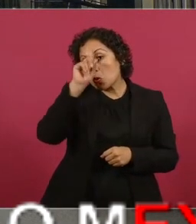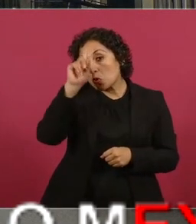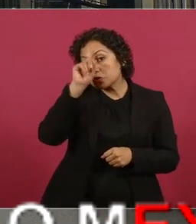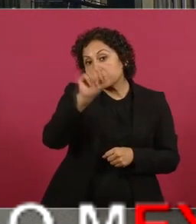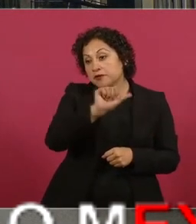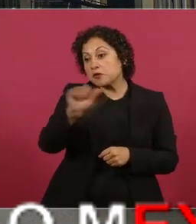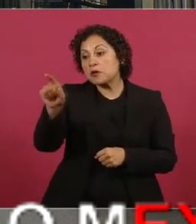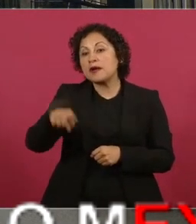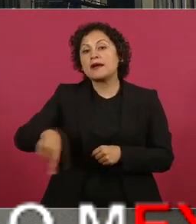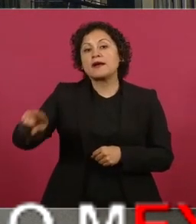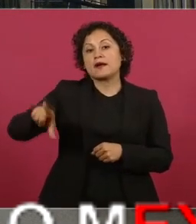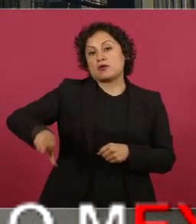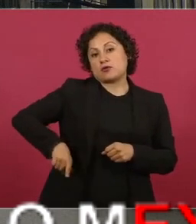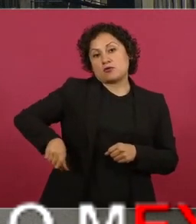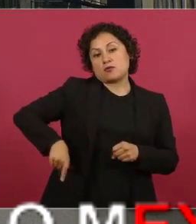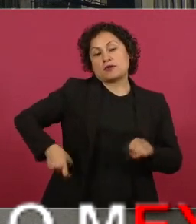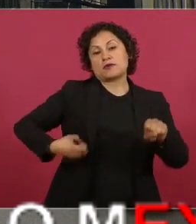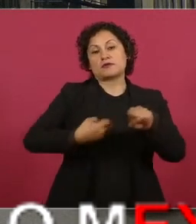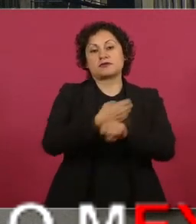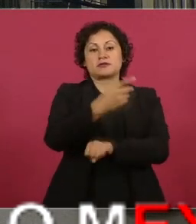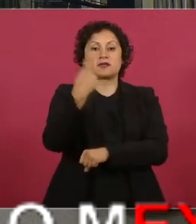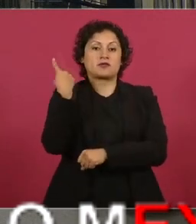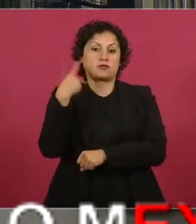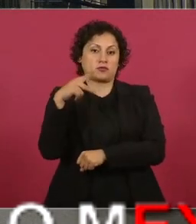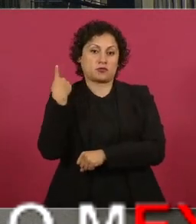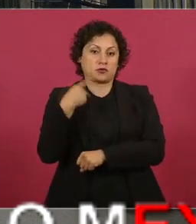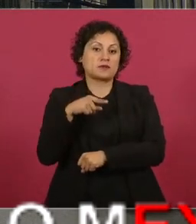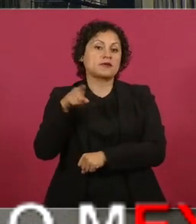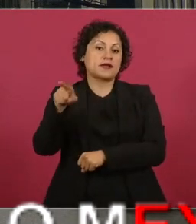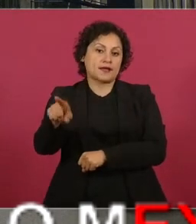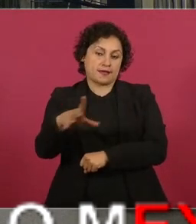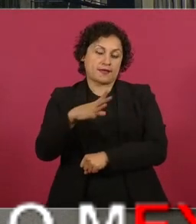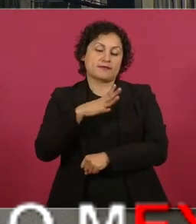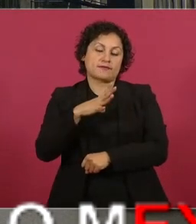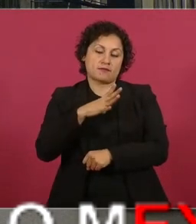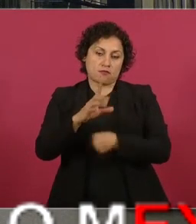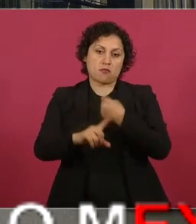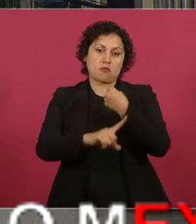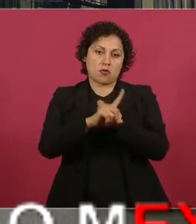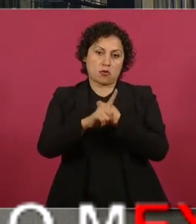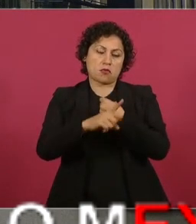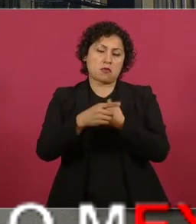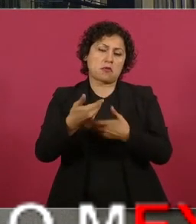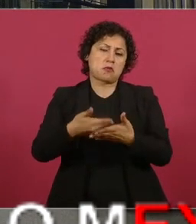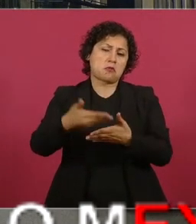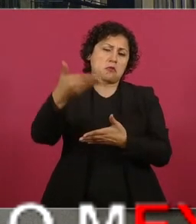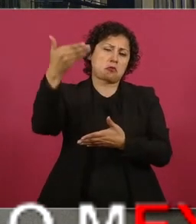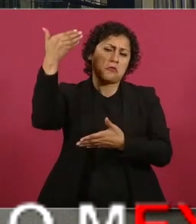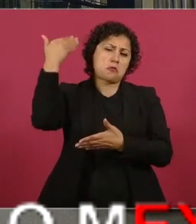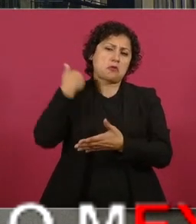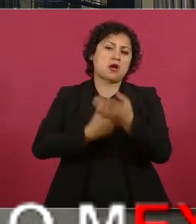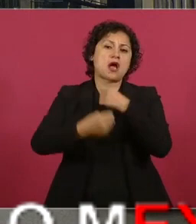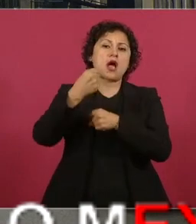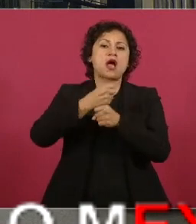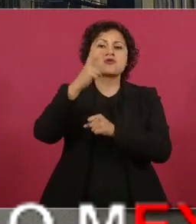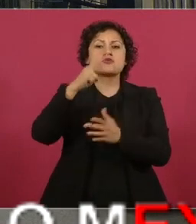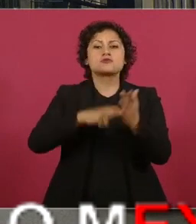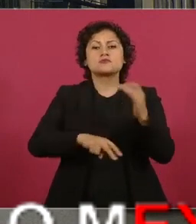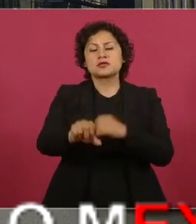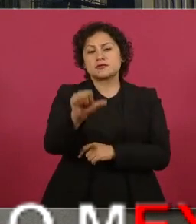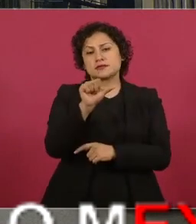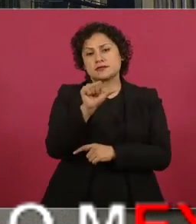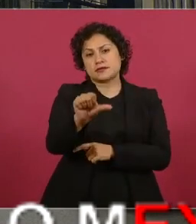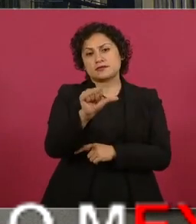Tienen aquí, el gobierno de Puebla tiene un problema añejo desde el 2016 que se